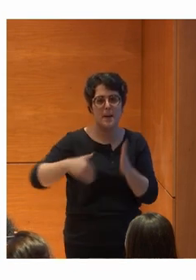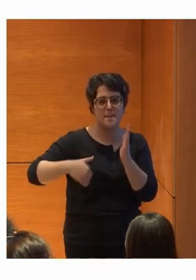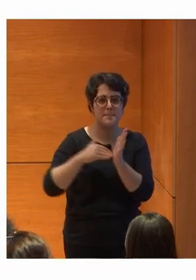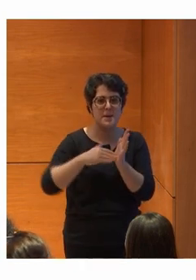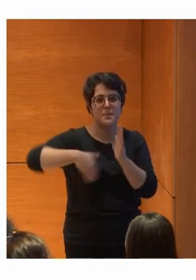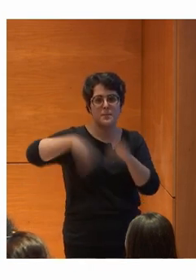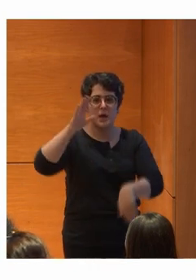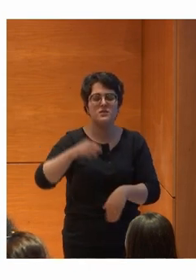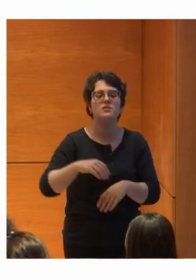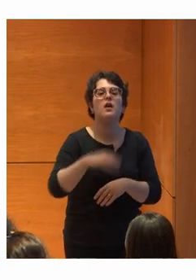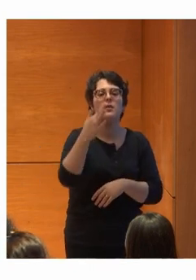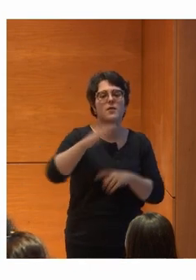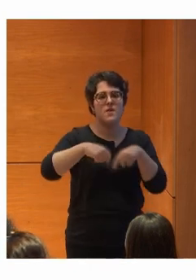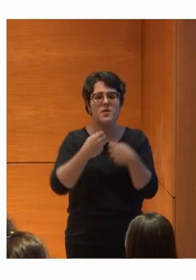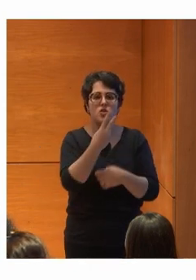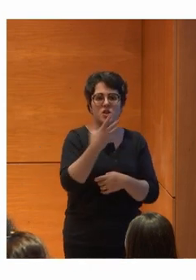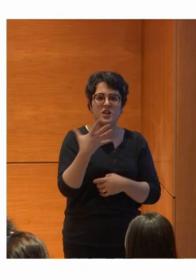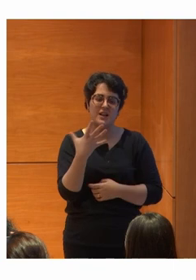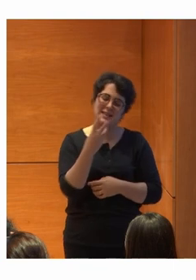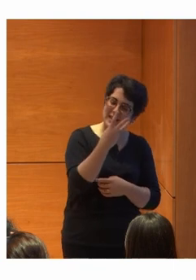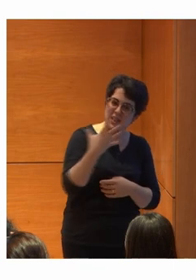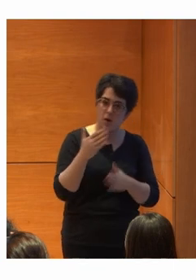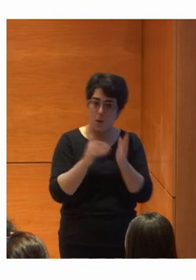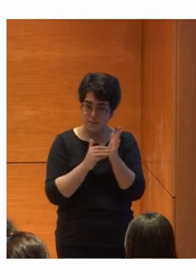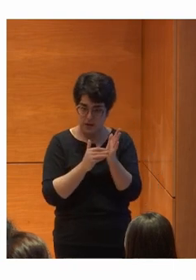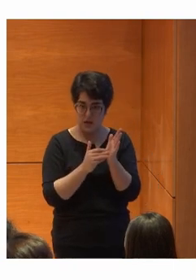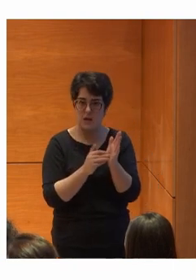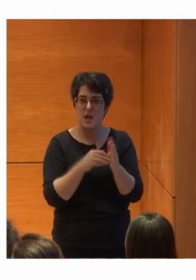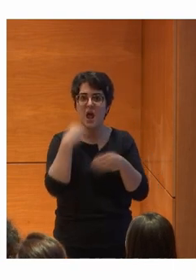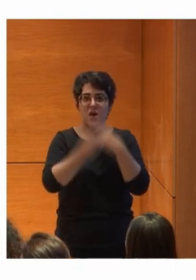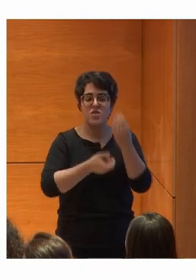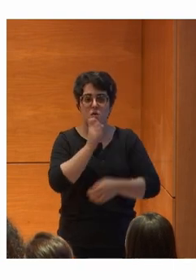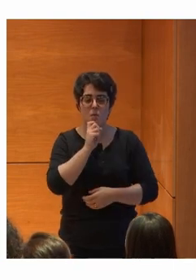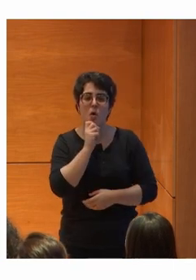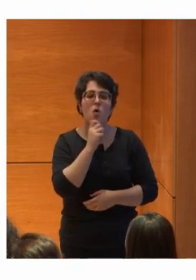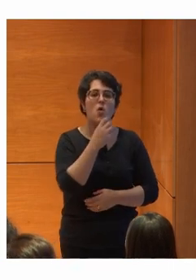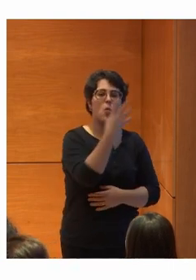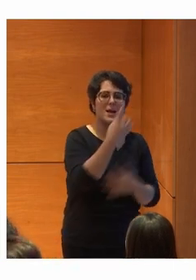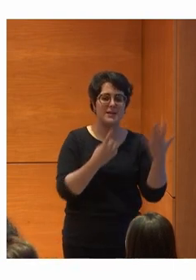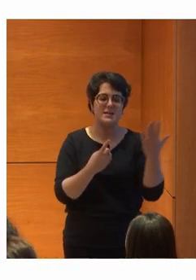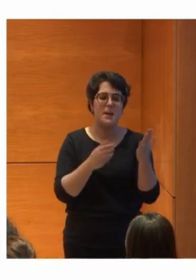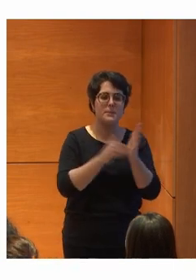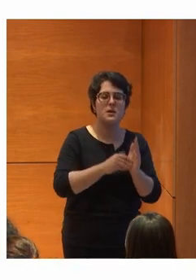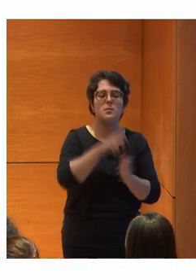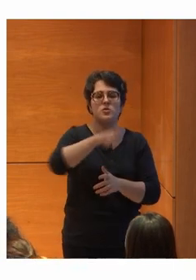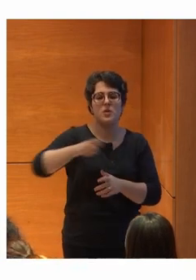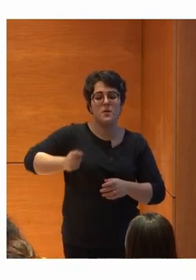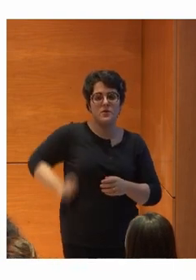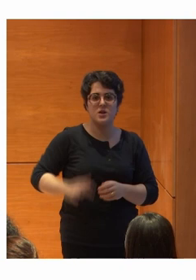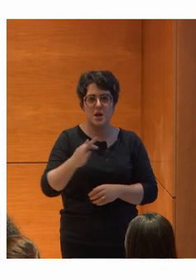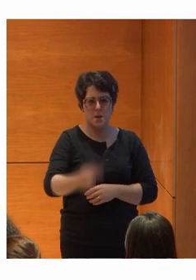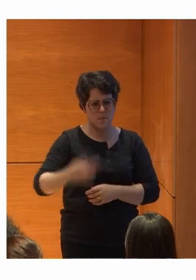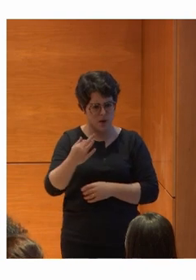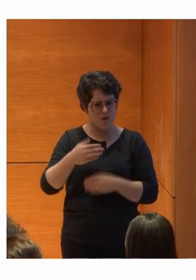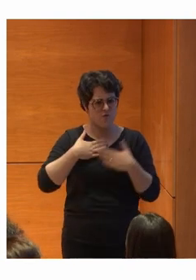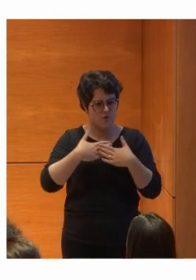235.000 familias Y esto lo hace Con sus 46.000 profesionales Y 8.000 voluntarios Es decir Tiene representación